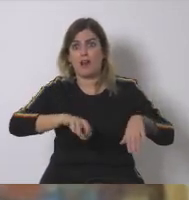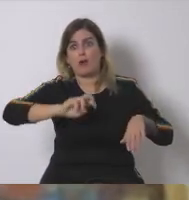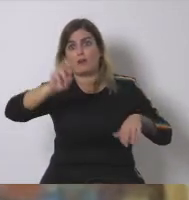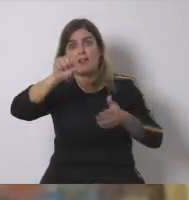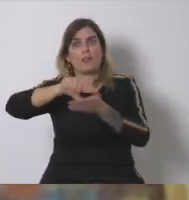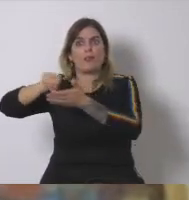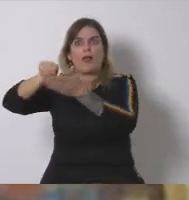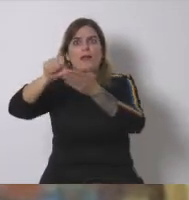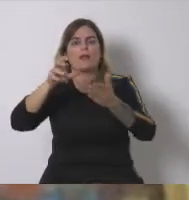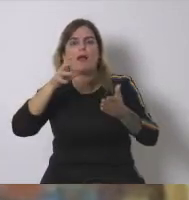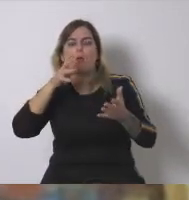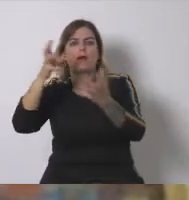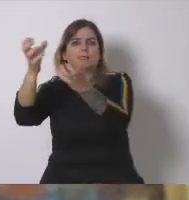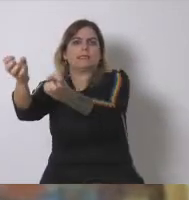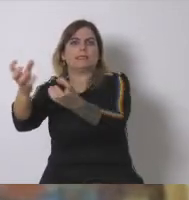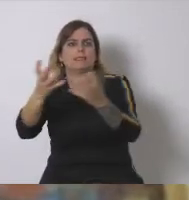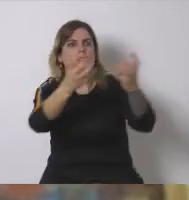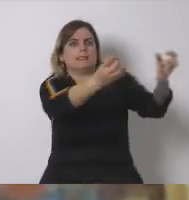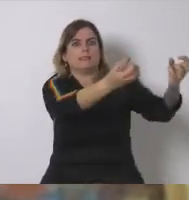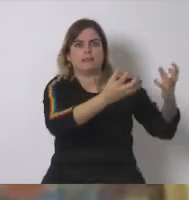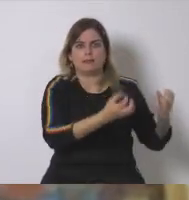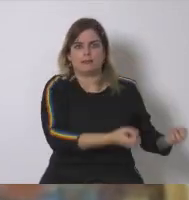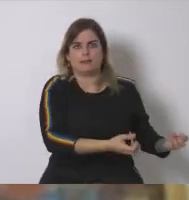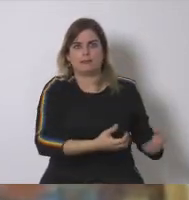por parte de los campesinos locales.